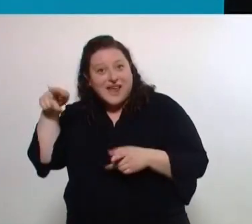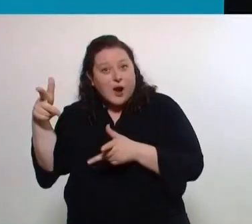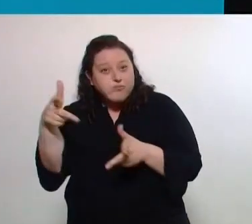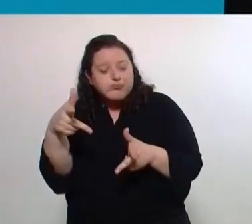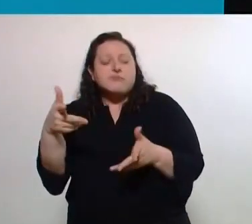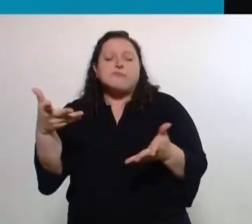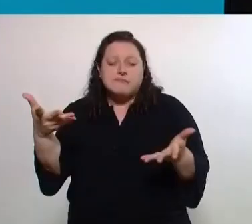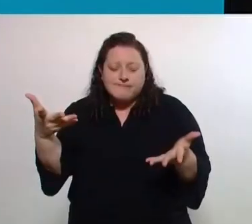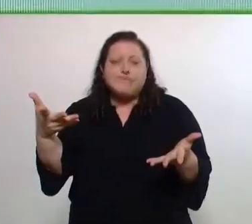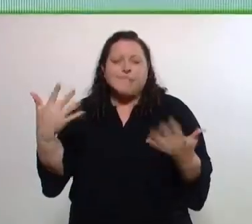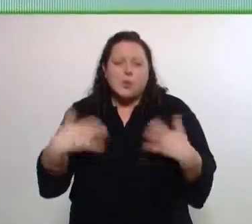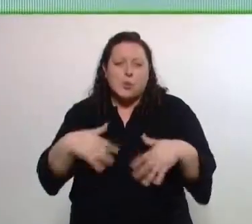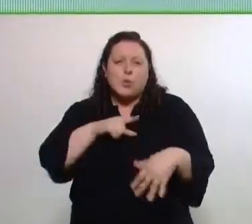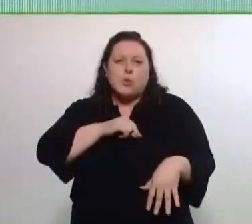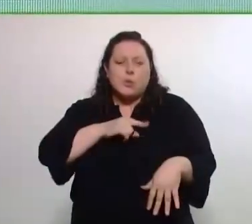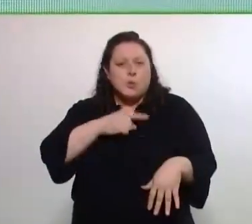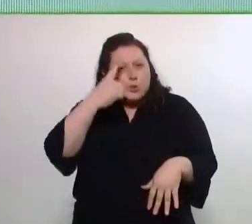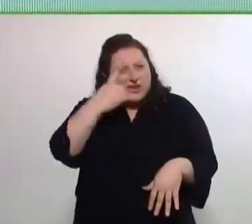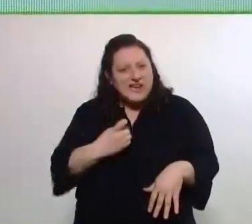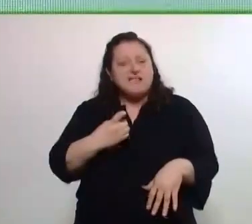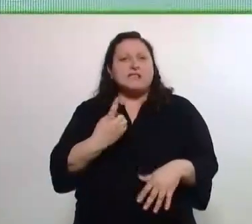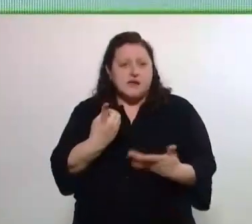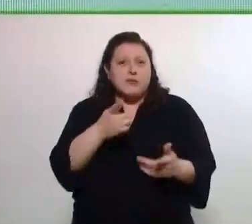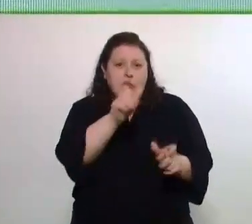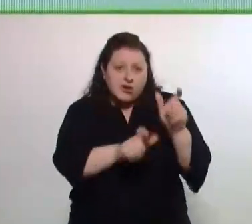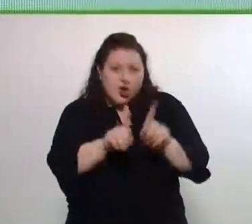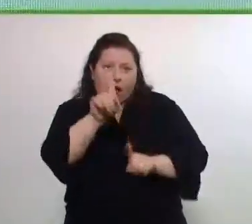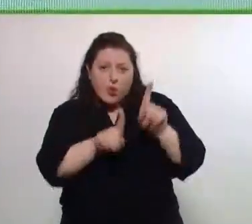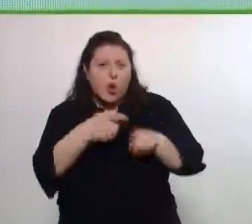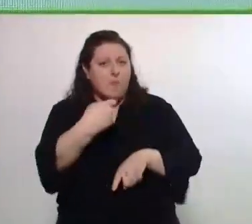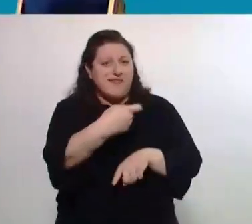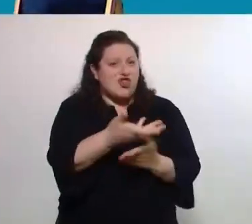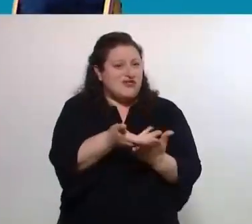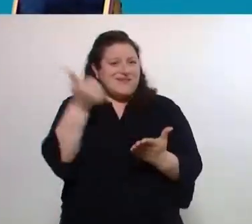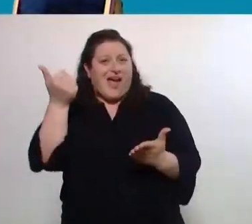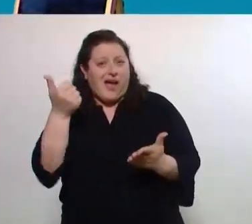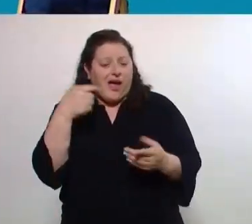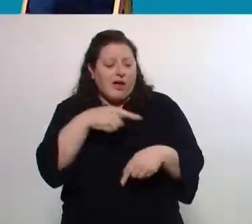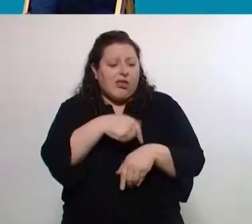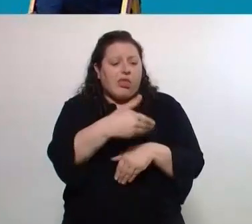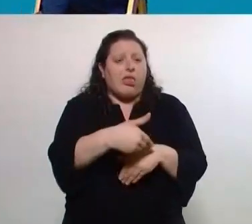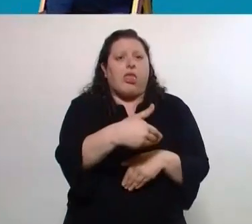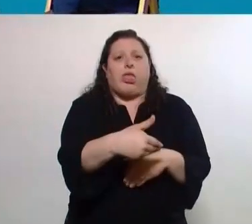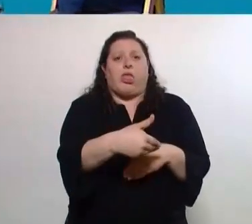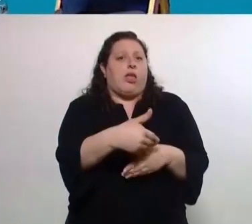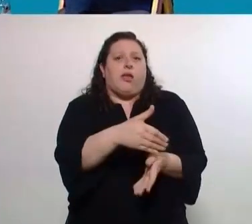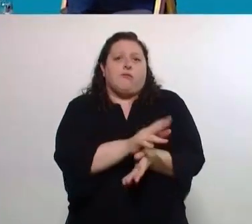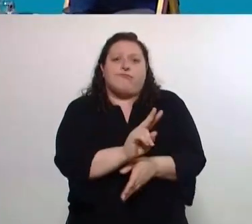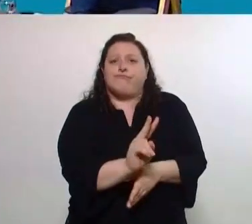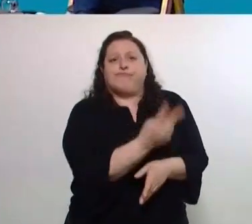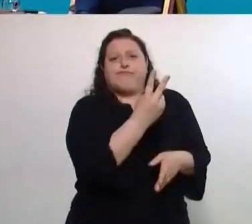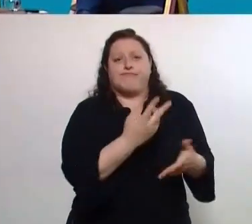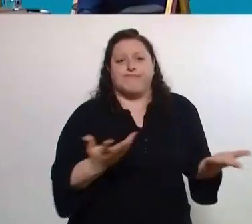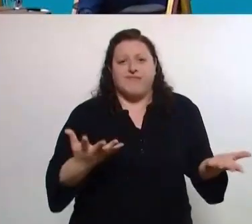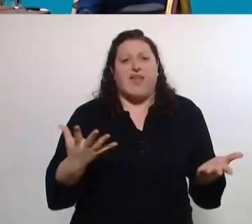que algunos de los que perdieron la pensión murieron en el camino, murieron nunca la recuperaron.